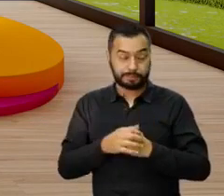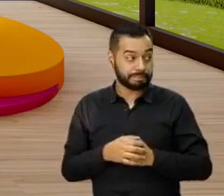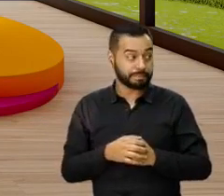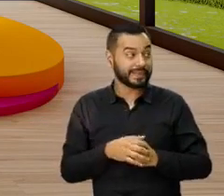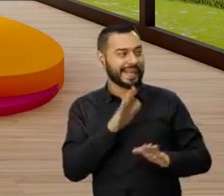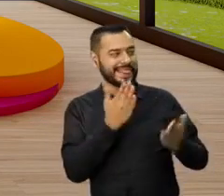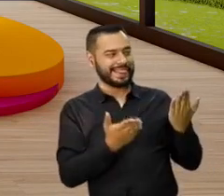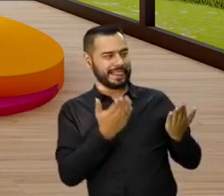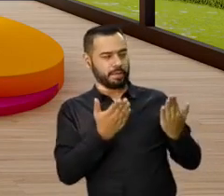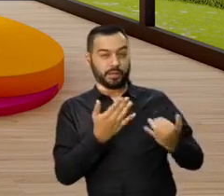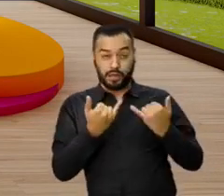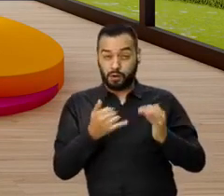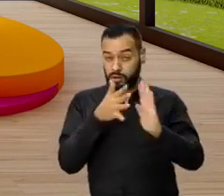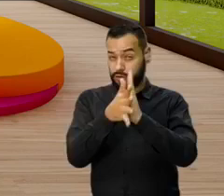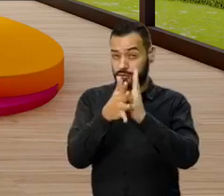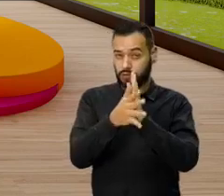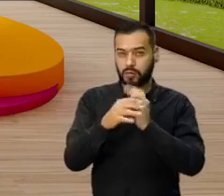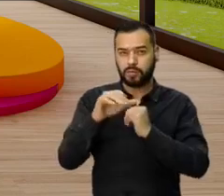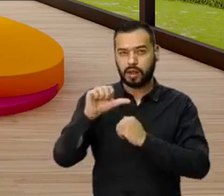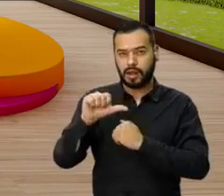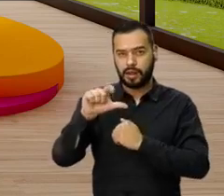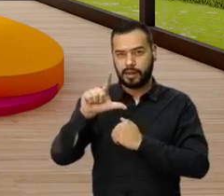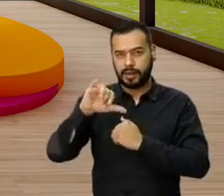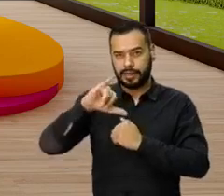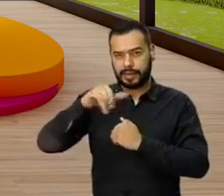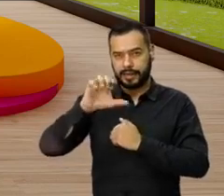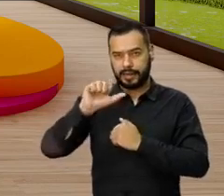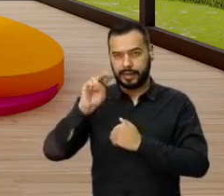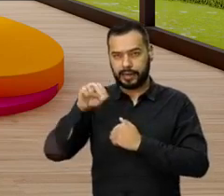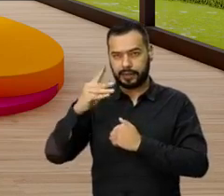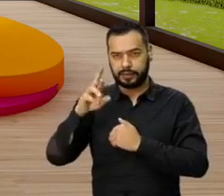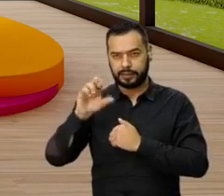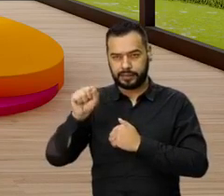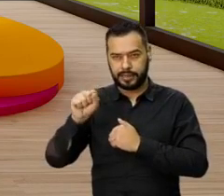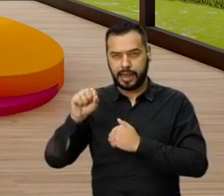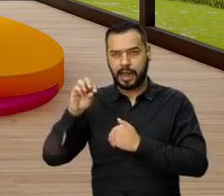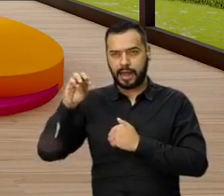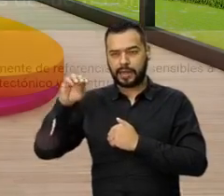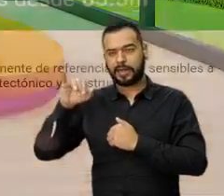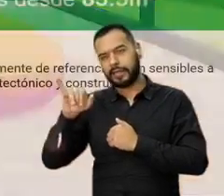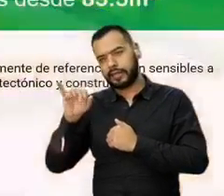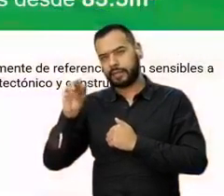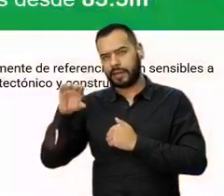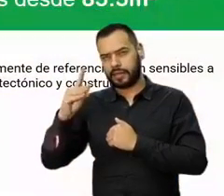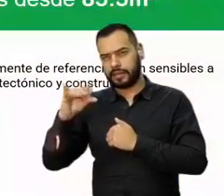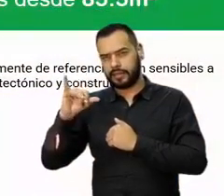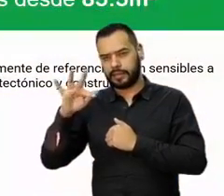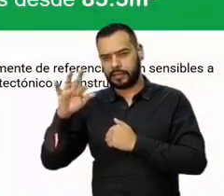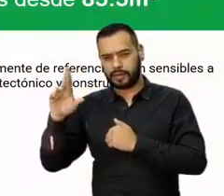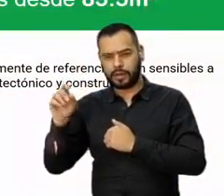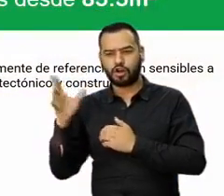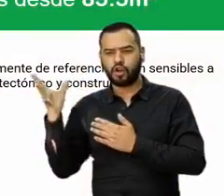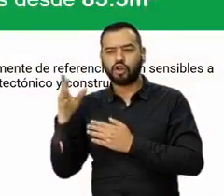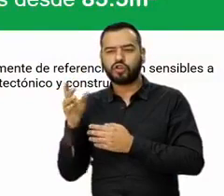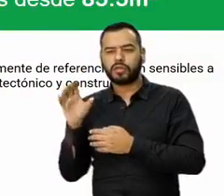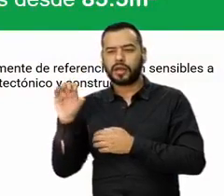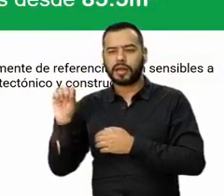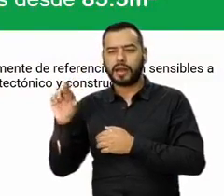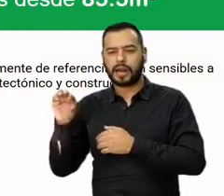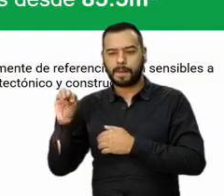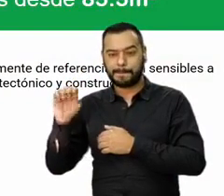Lo que vamos a ver ahorita es Alejandría y Mediterráneo. Alejandría está ubicado estratégicamente al lado del Carmen Club,